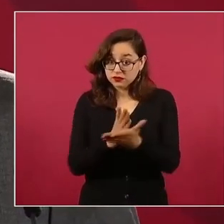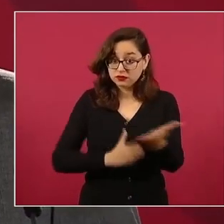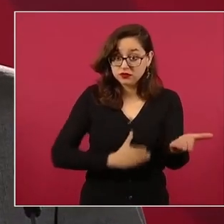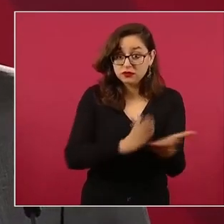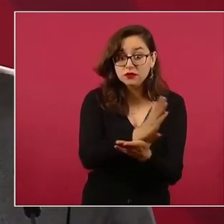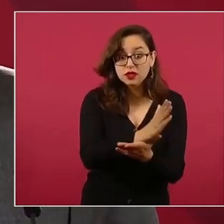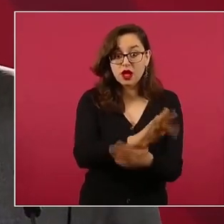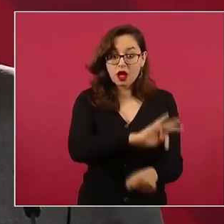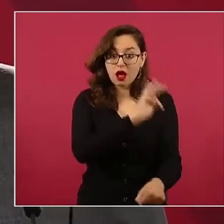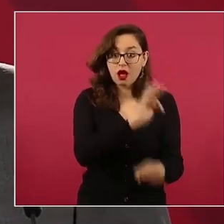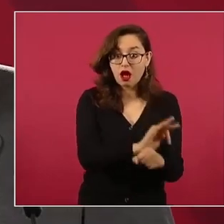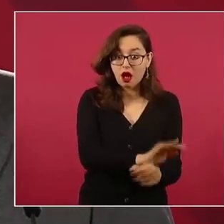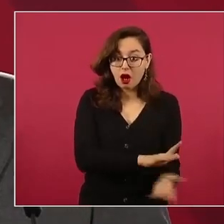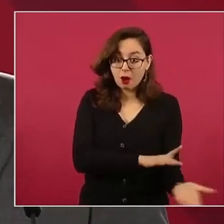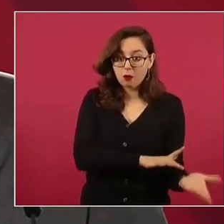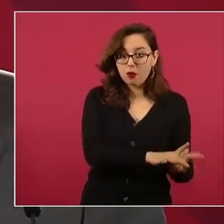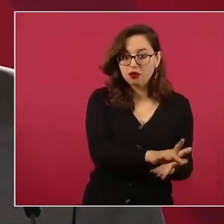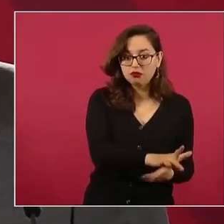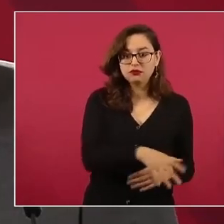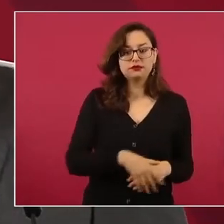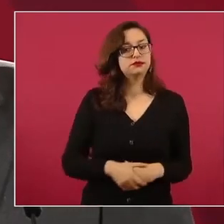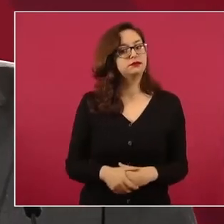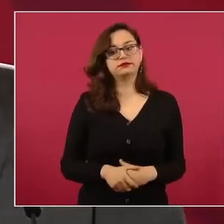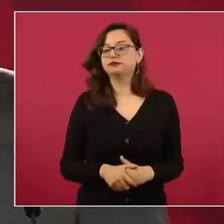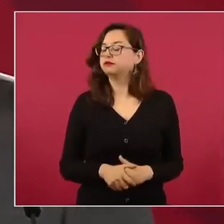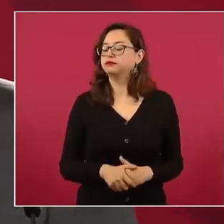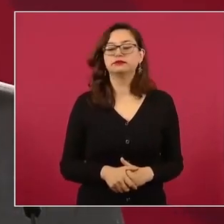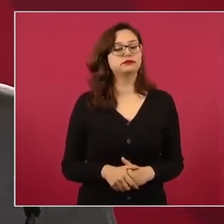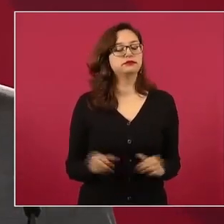cartas marcadas.